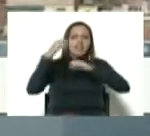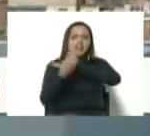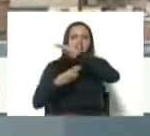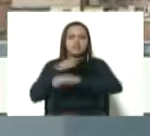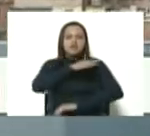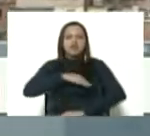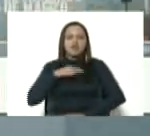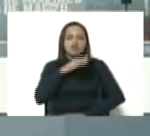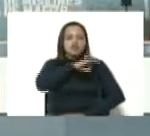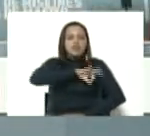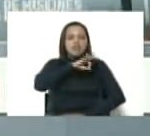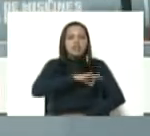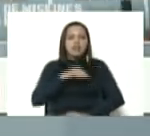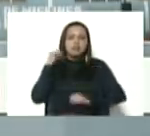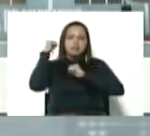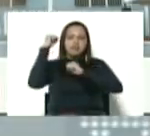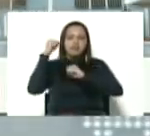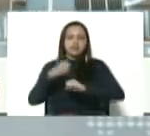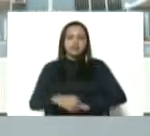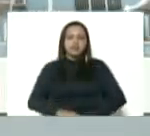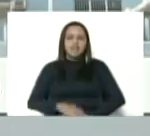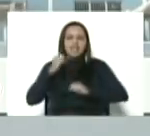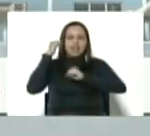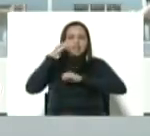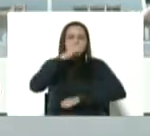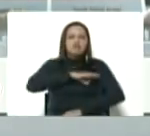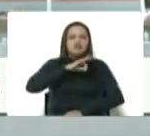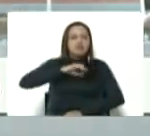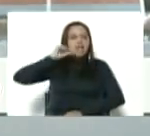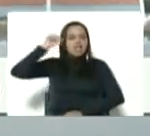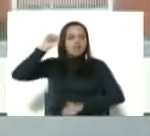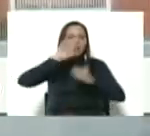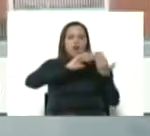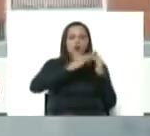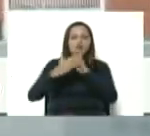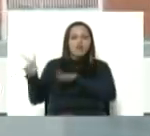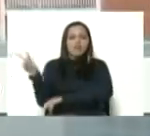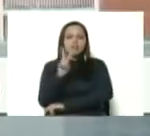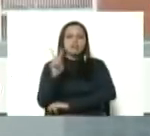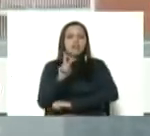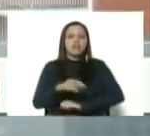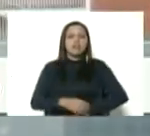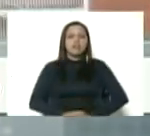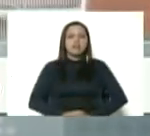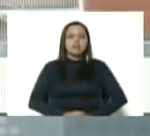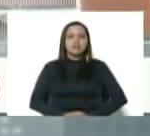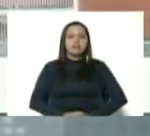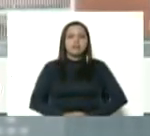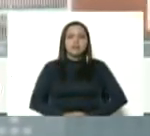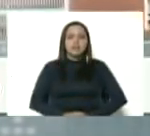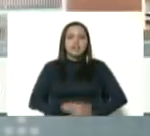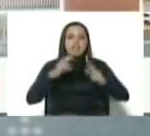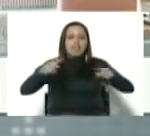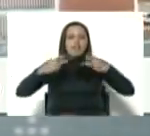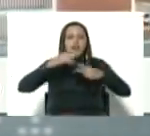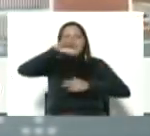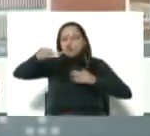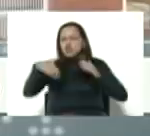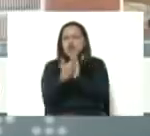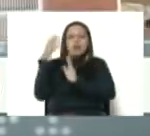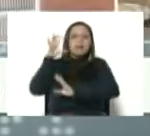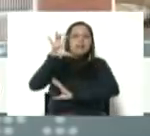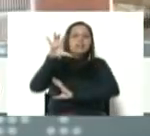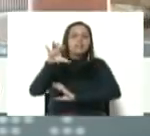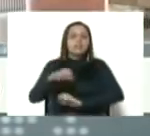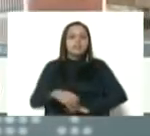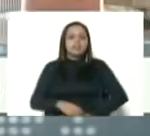misiones socialistas. ¡Que viva el socialismo comunal de Venezuela! ¡Que viva toda la patria!